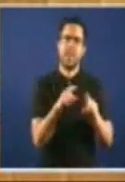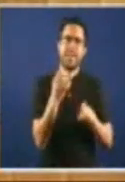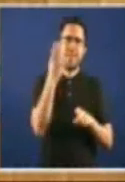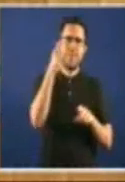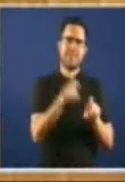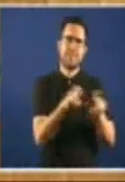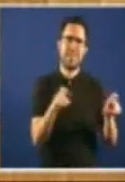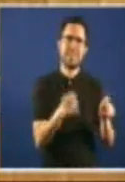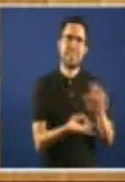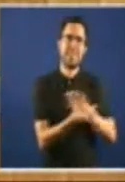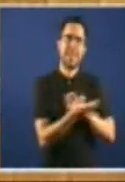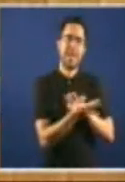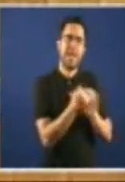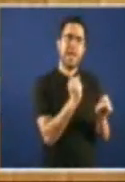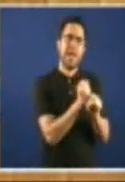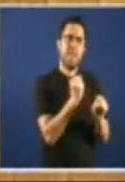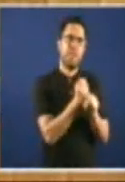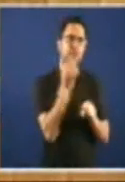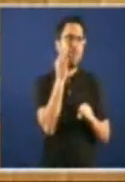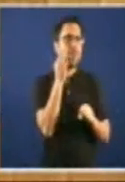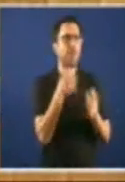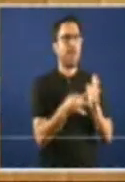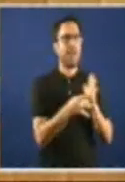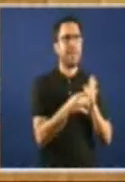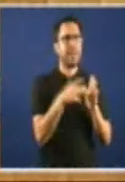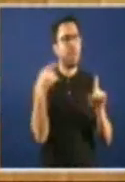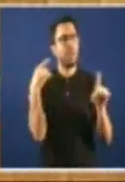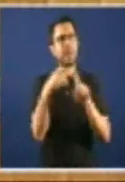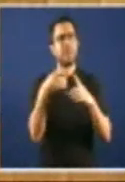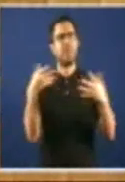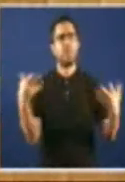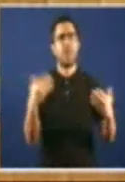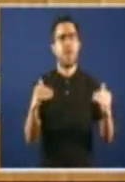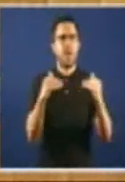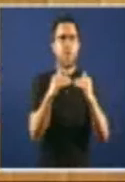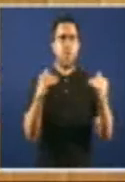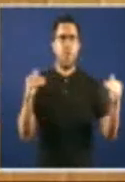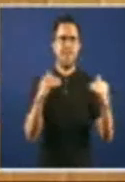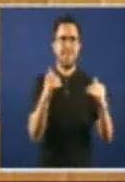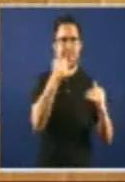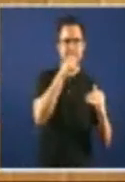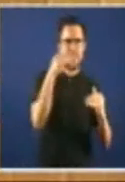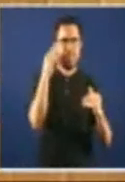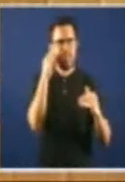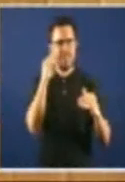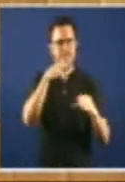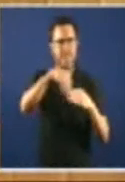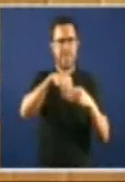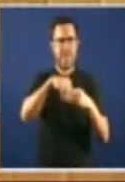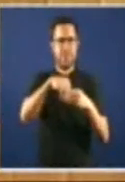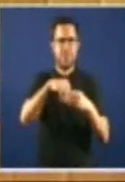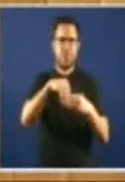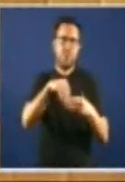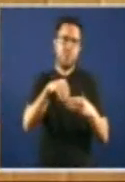Que Xeren Emprego Femenino De Calidade Con Sieto De Acarar A Paridade De Sexos Nos Seus Cadros De Persoal En Todos Os